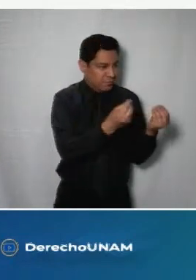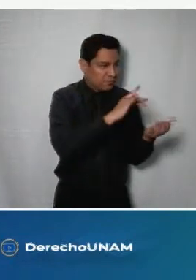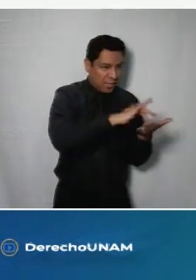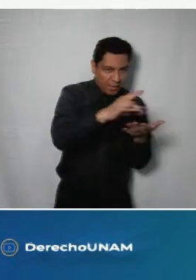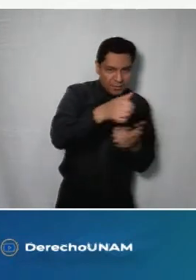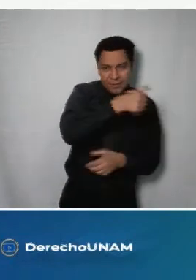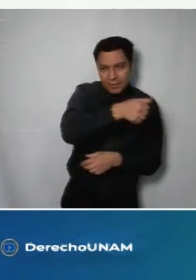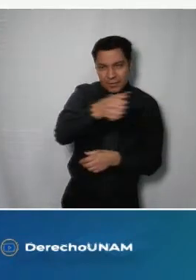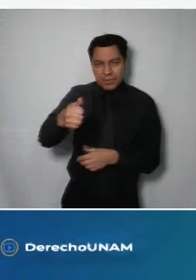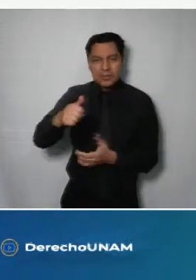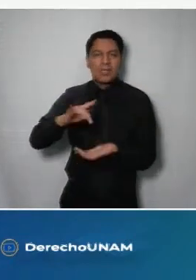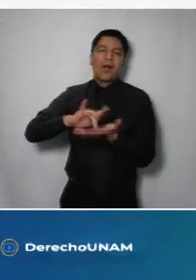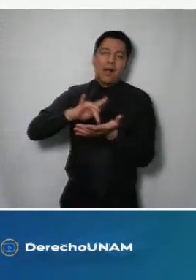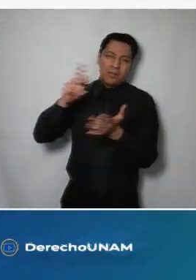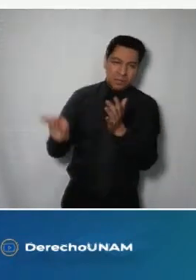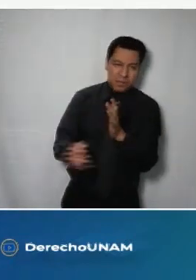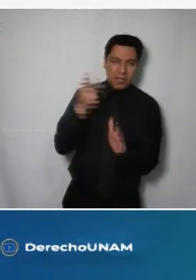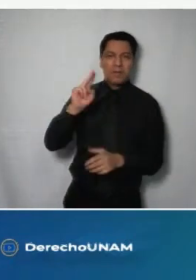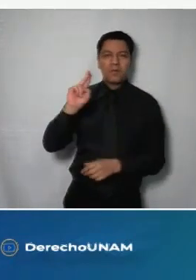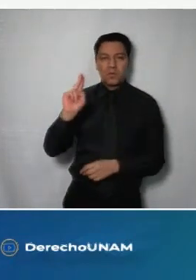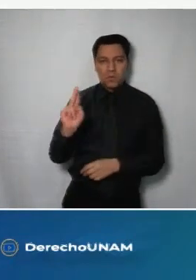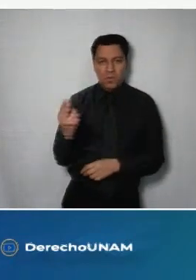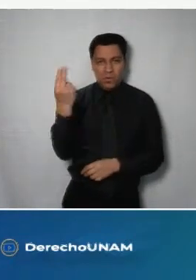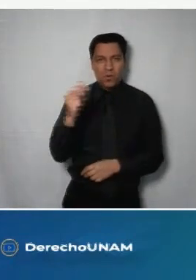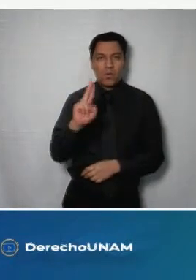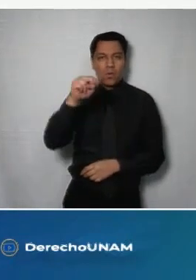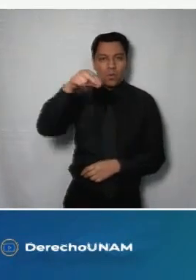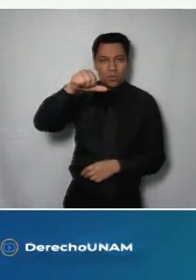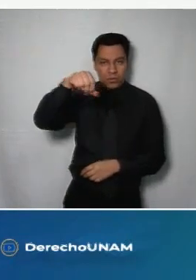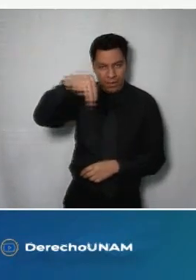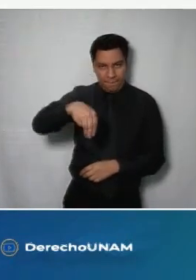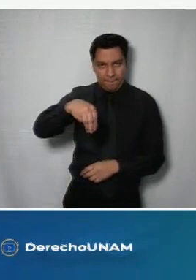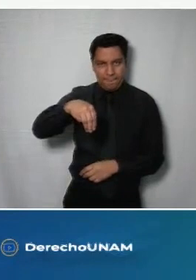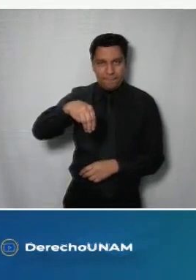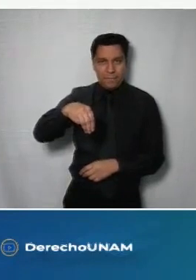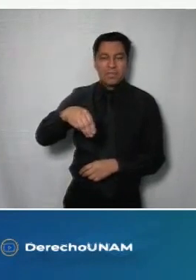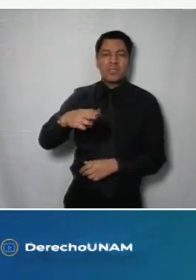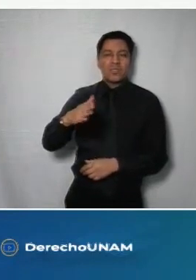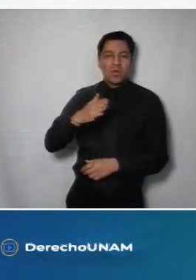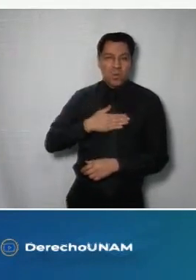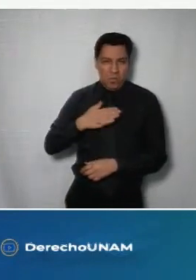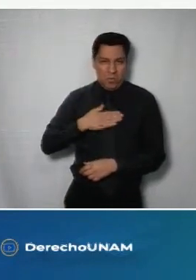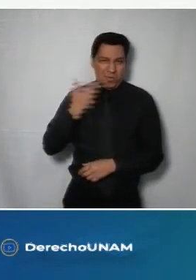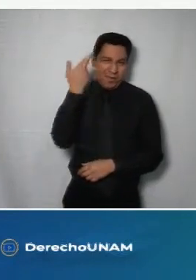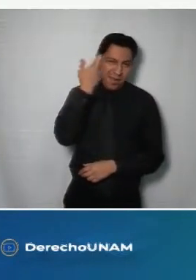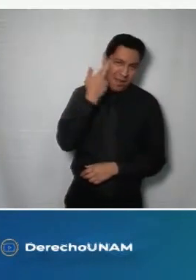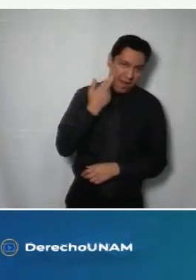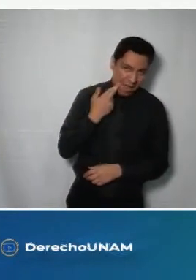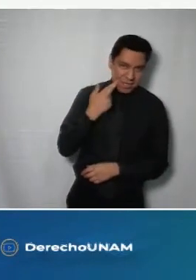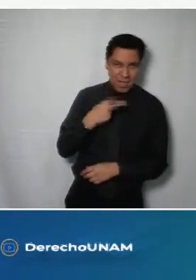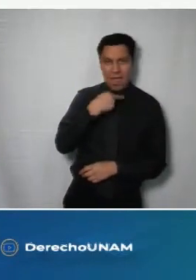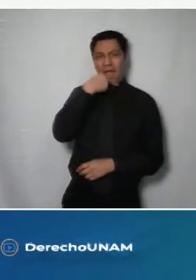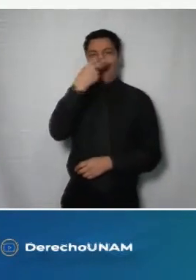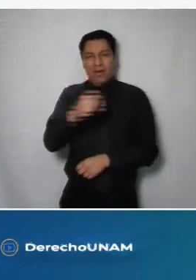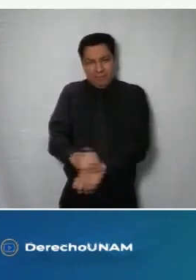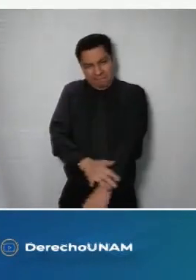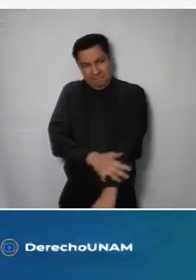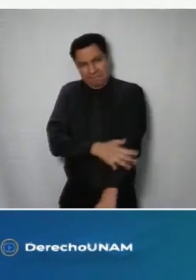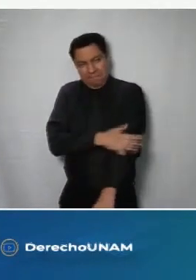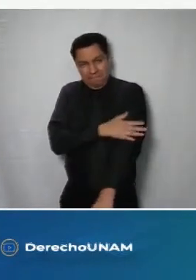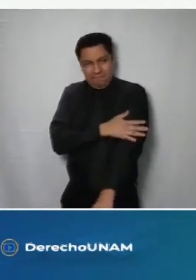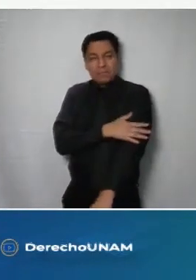muchísimas gracias a la Universidad Nacional Autónoma de México y como siempre reiterar que por mi raza hablará el espíritu siendo